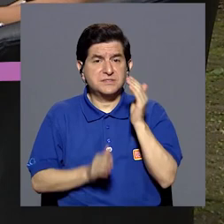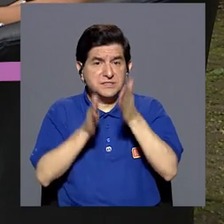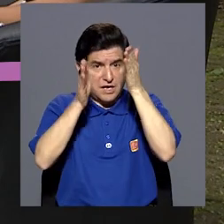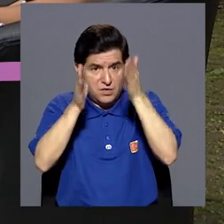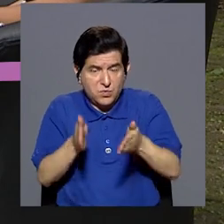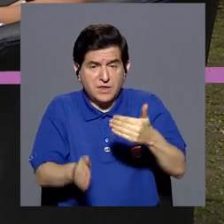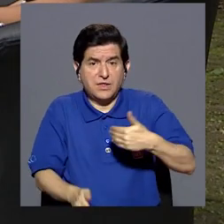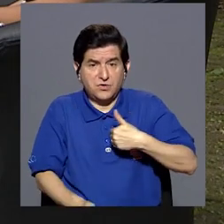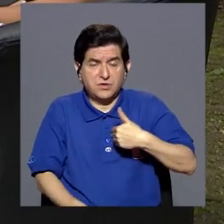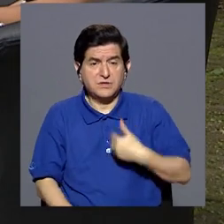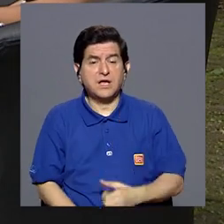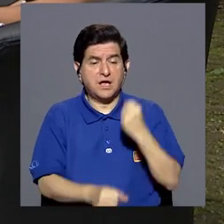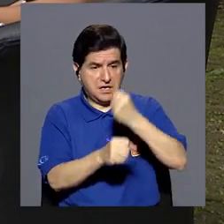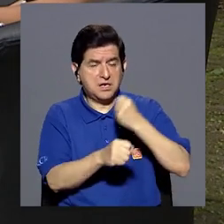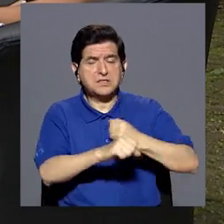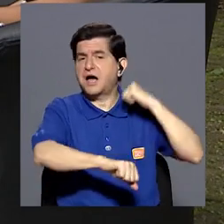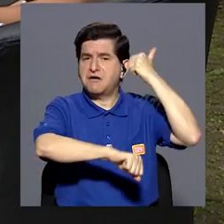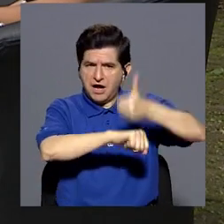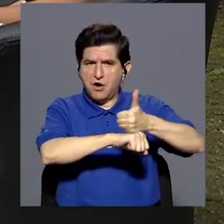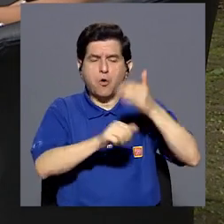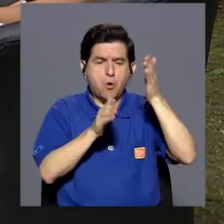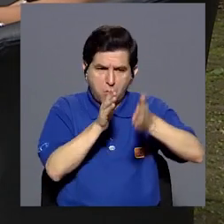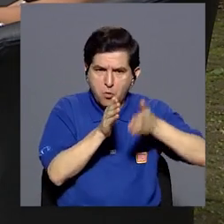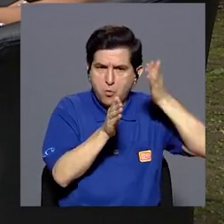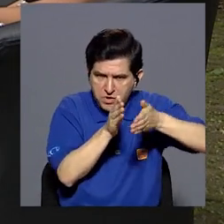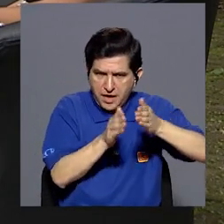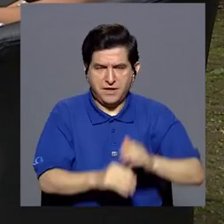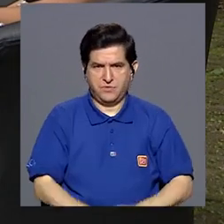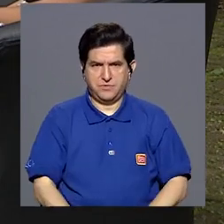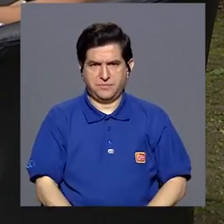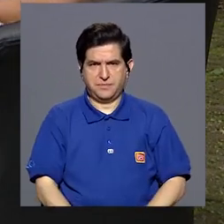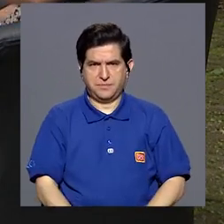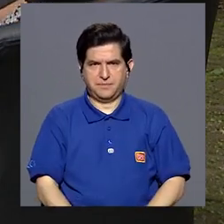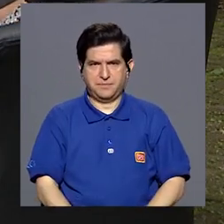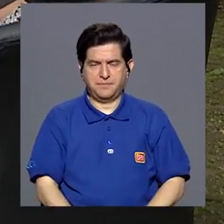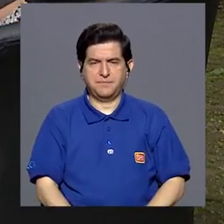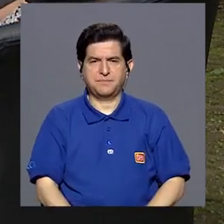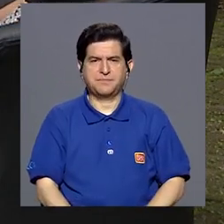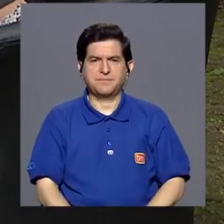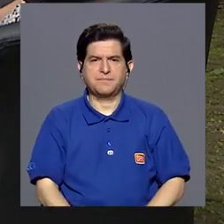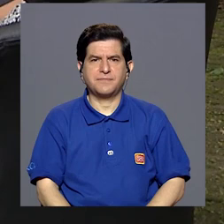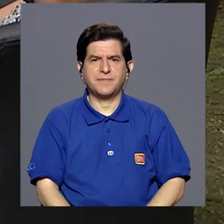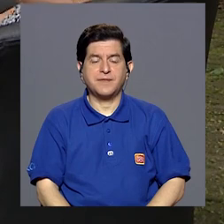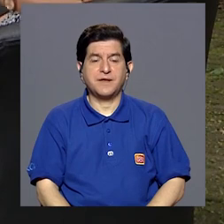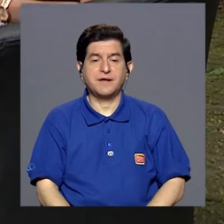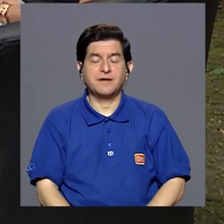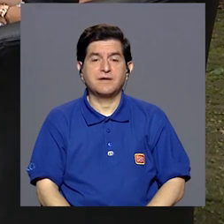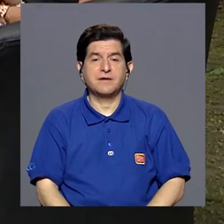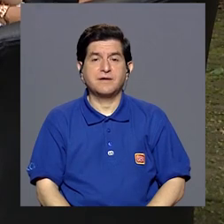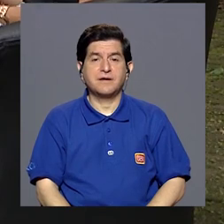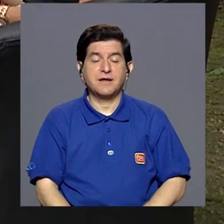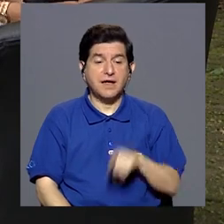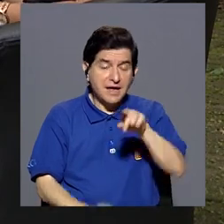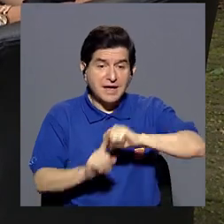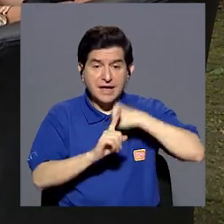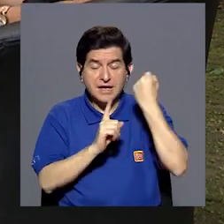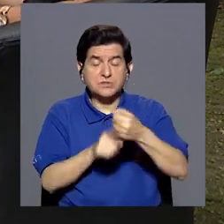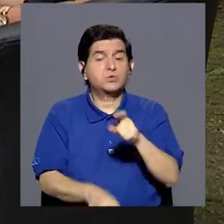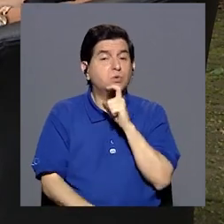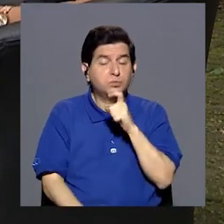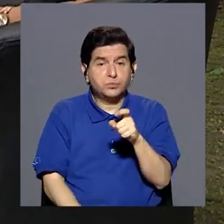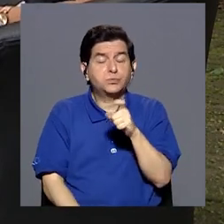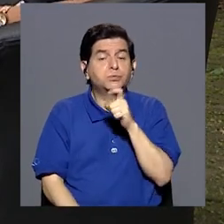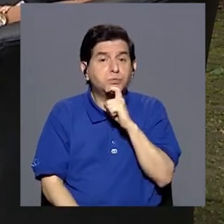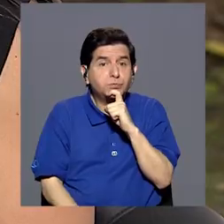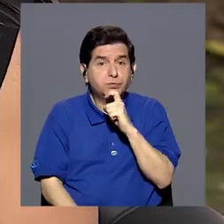cuidador tiene su tarea asignada y es cuidar, porque no me cuiden. Sí, claro. En ese sentido ha sido súper